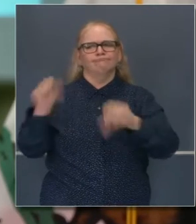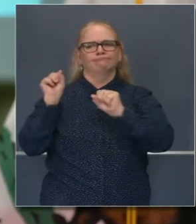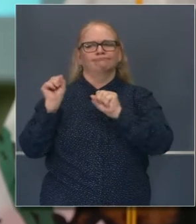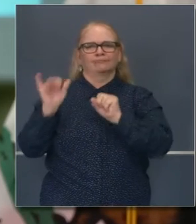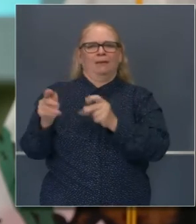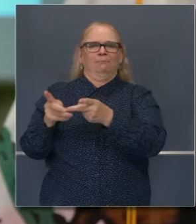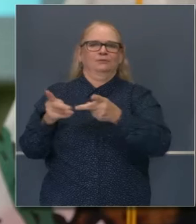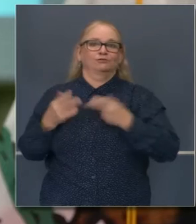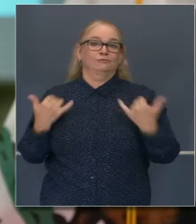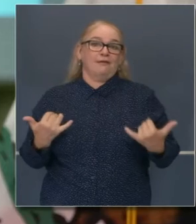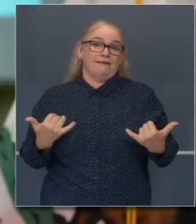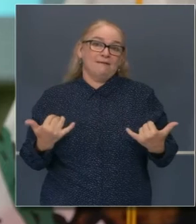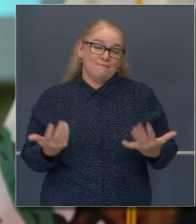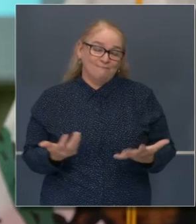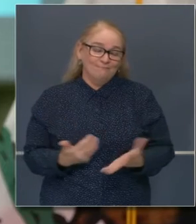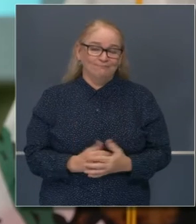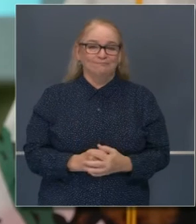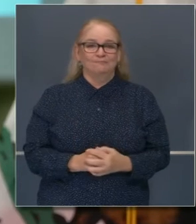estoy parado hoy.